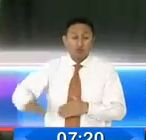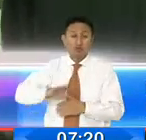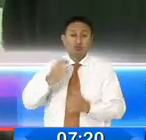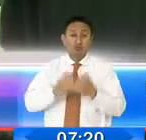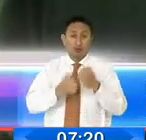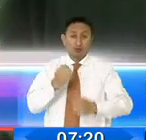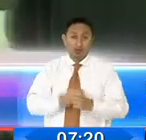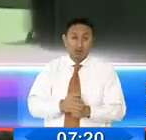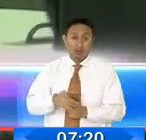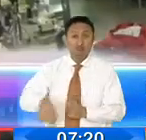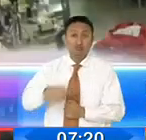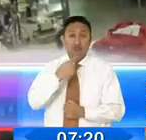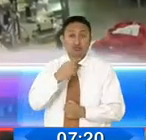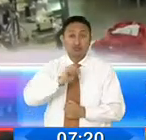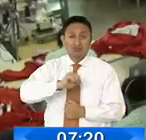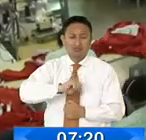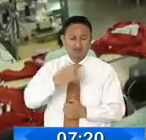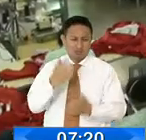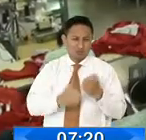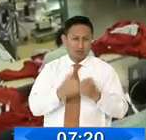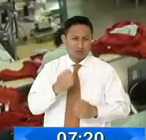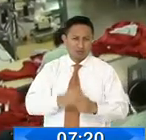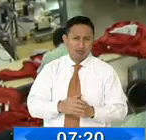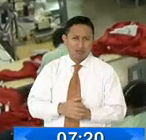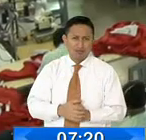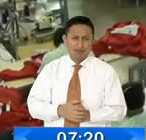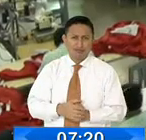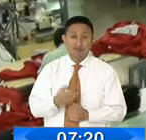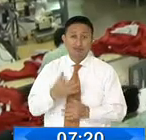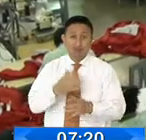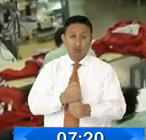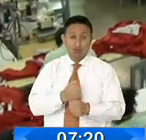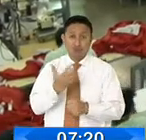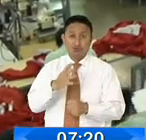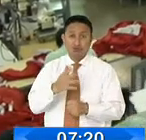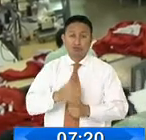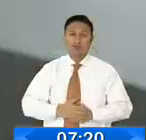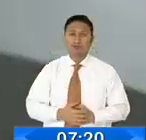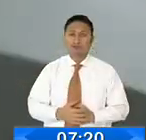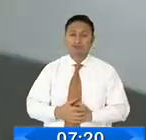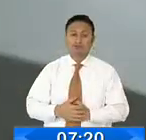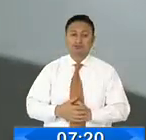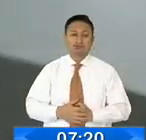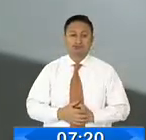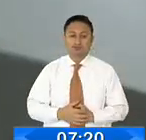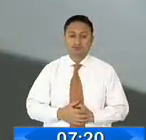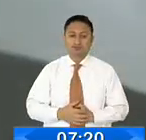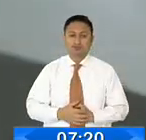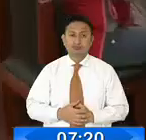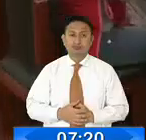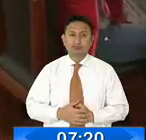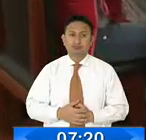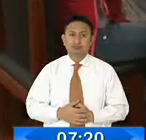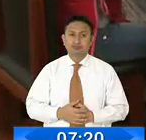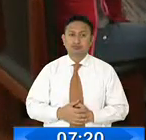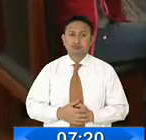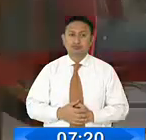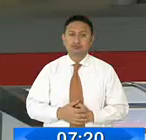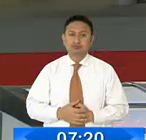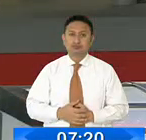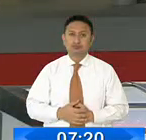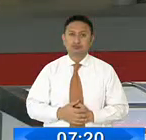que a su decir genera inestabilidad e inseguridad jurídica. Informó Valeria Navarro.